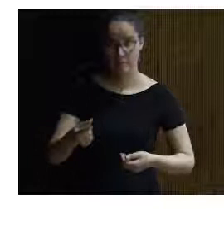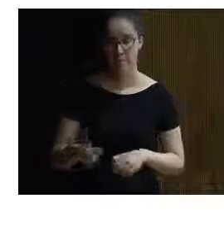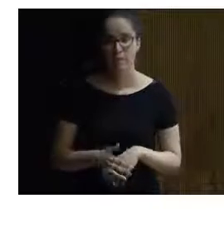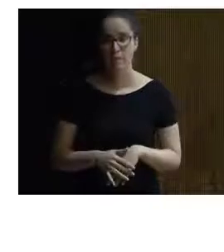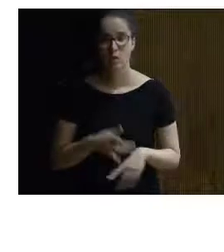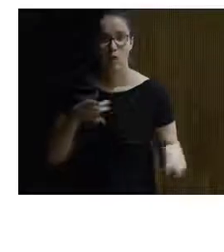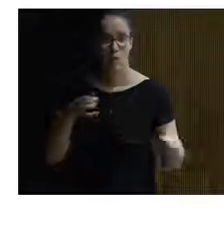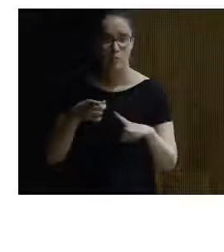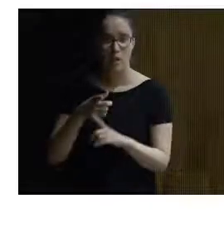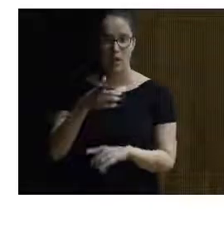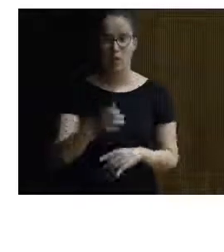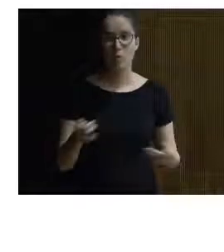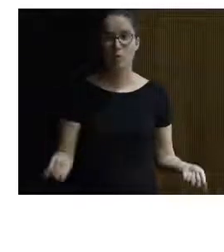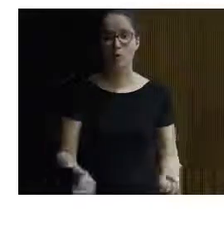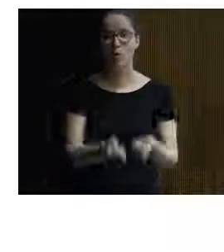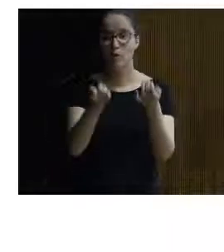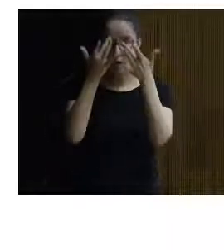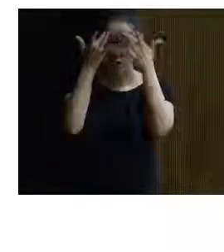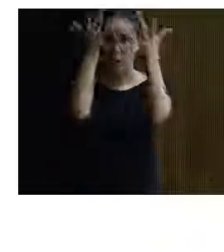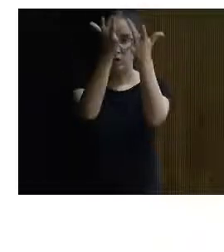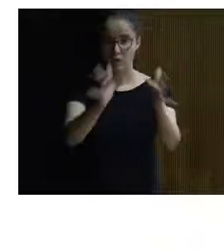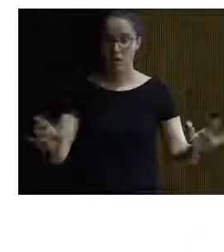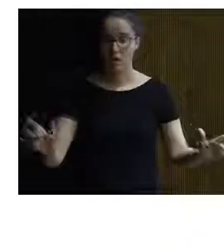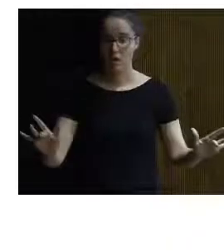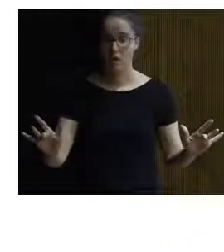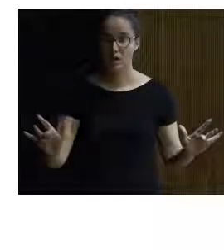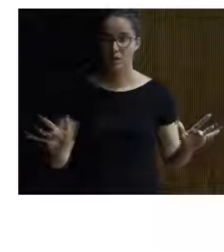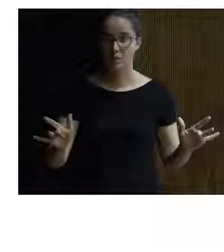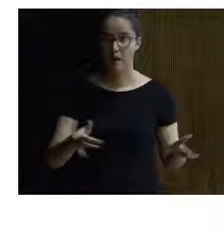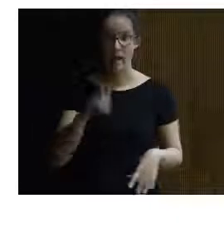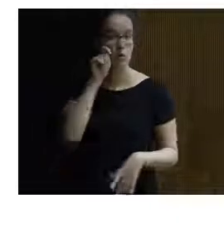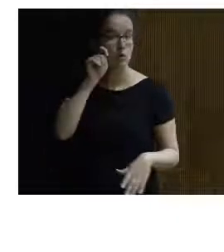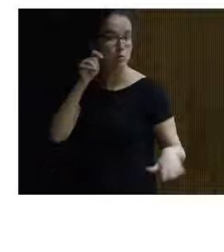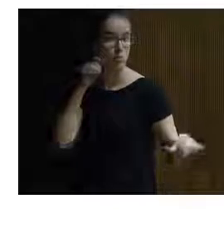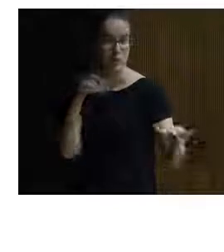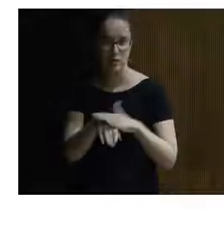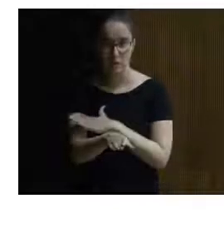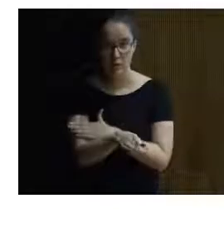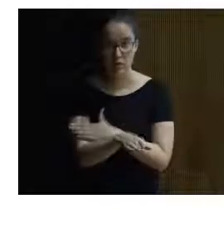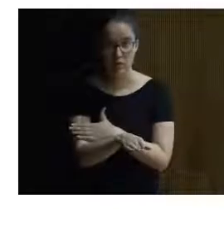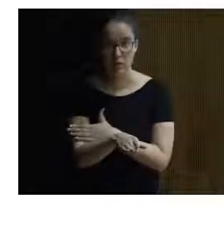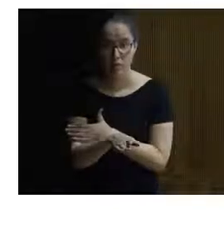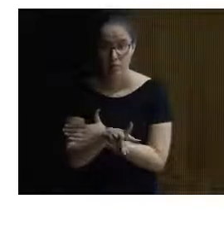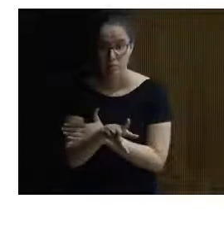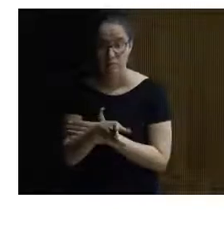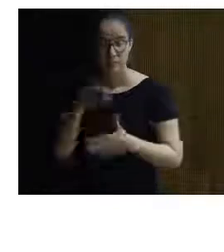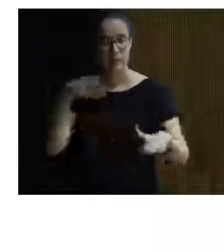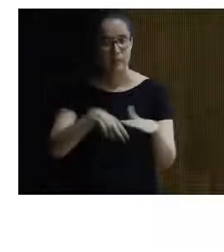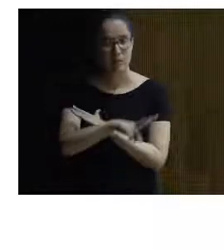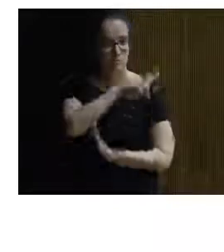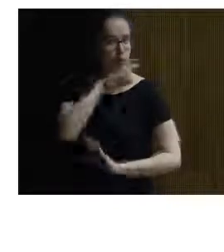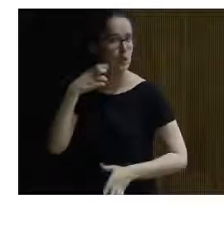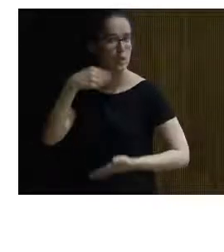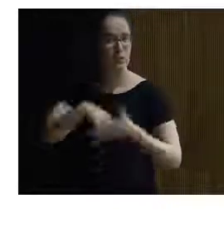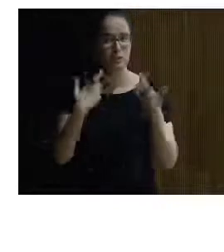¿Tenemos unos objetivos? Bueno, pues puedo promocionarlo, concienciar a la hora de practicar el turismo de accesibilidad, poner en valor la accesibilidad en el sector